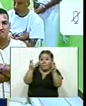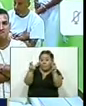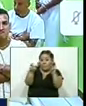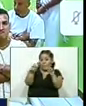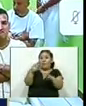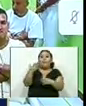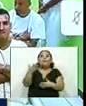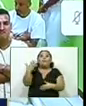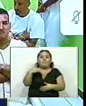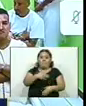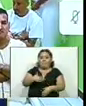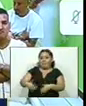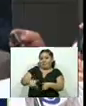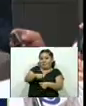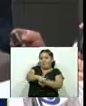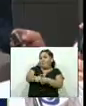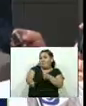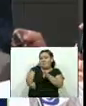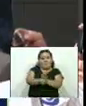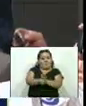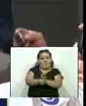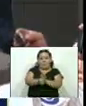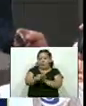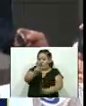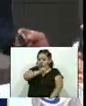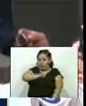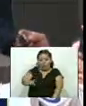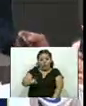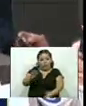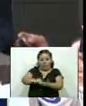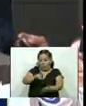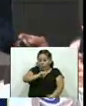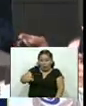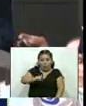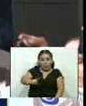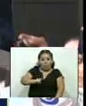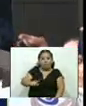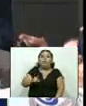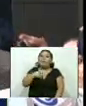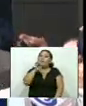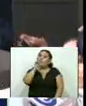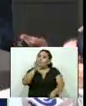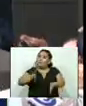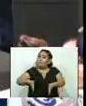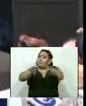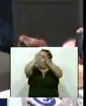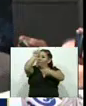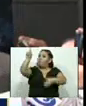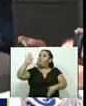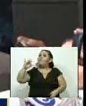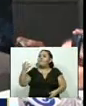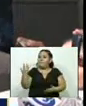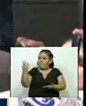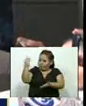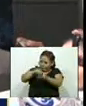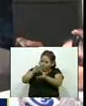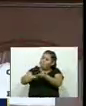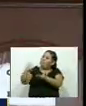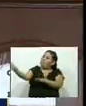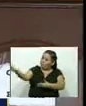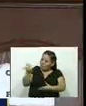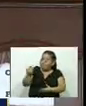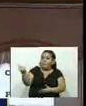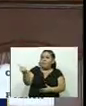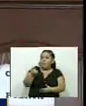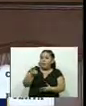a que el expresidente de la Asamblea Legislativa lo negó en reiteradas ocasiones. El Ministerio Público ya lo citó para que declare al respecto.